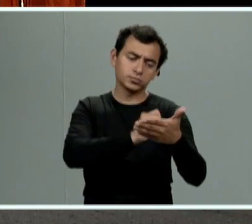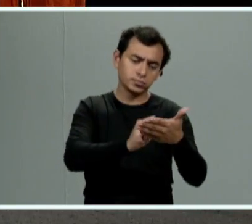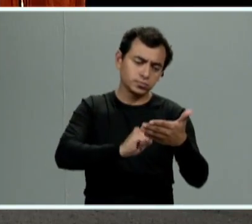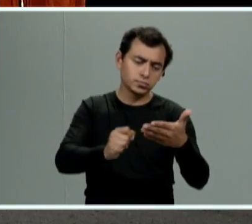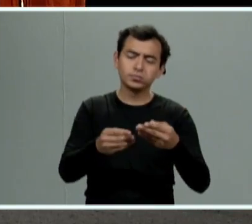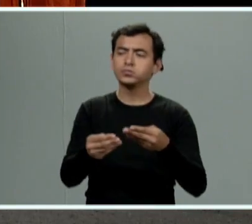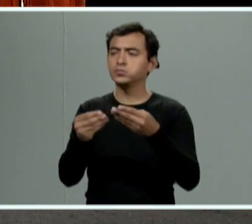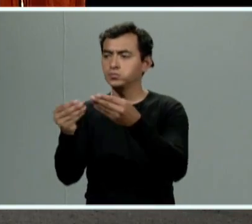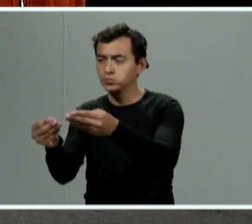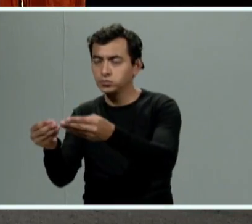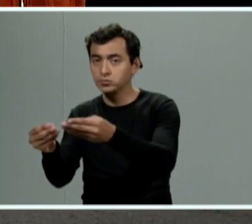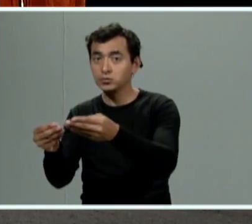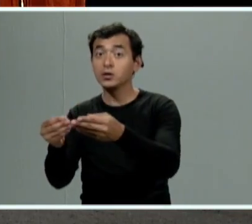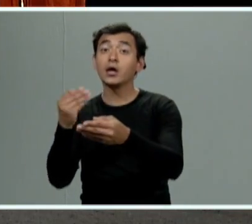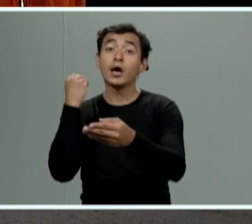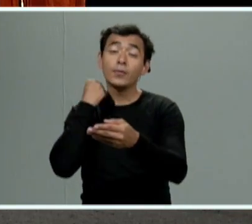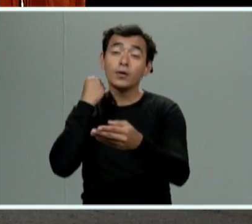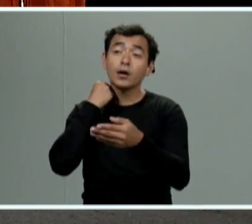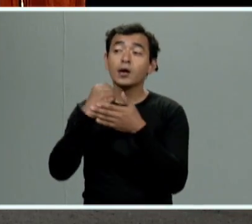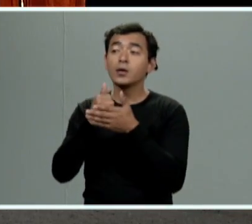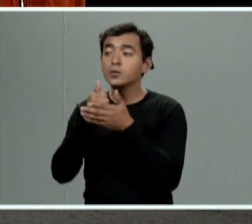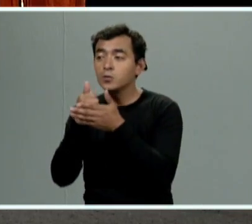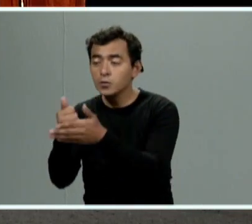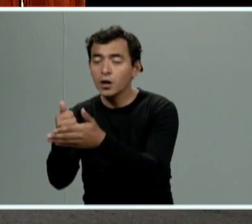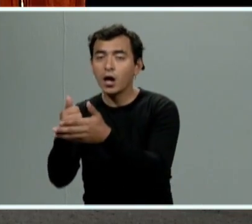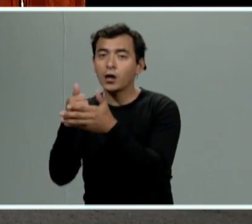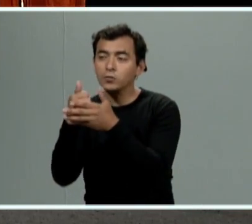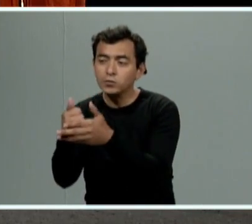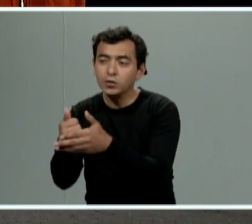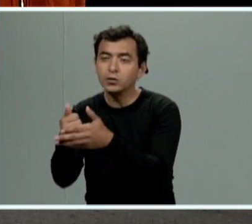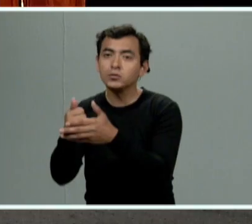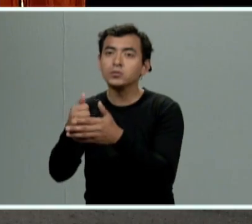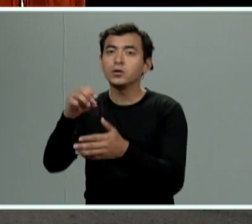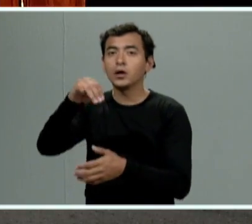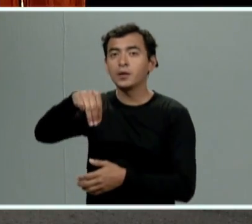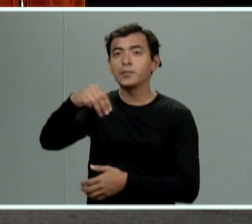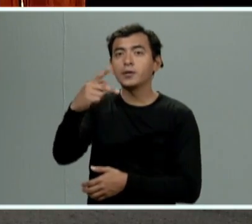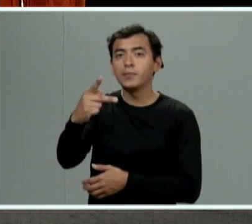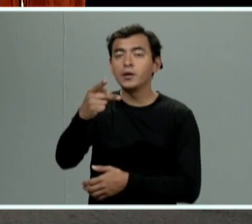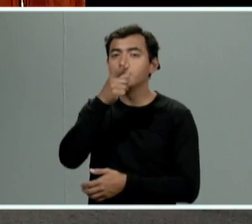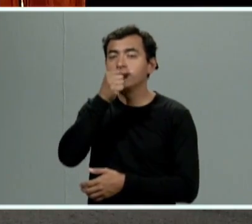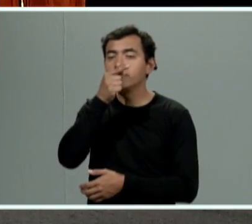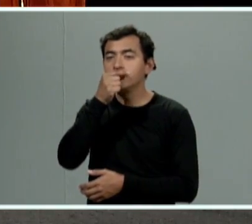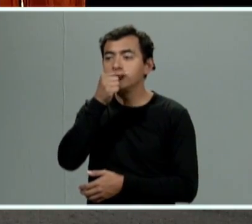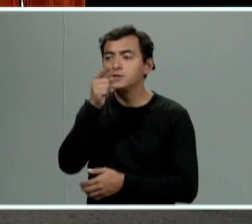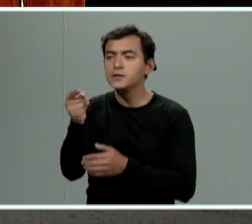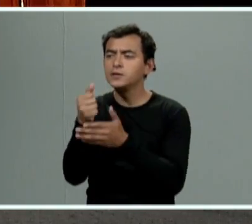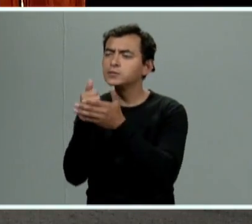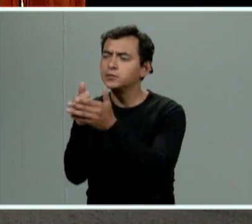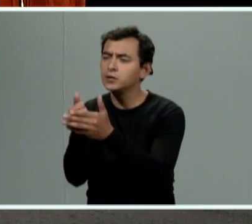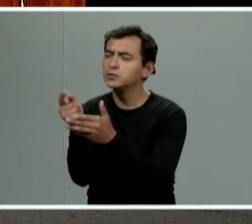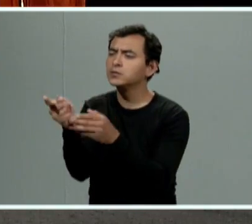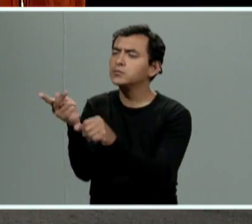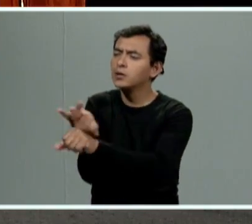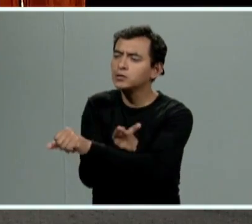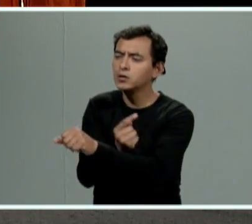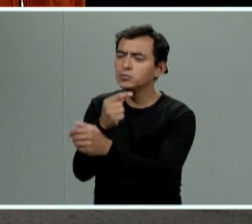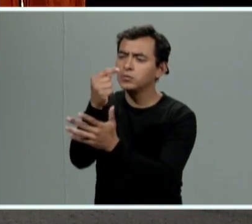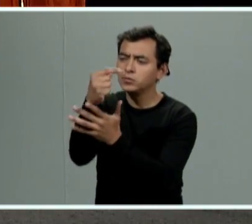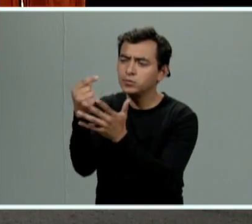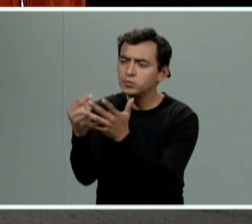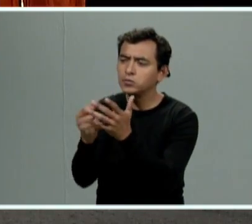partir de ese momento el asesor va a coadyuvar con ministerio público con fiscal para la integración de toda esa carpeta